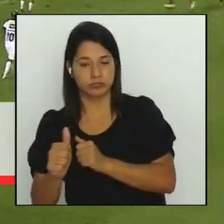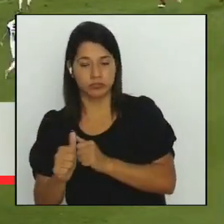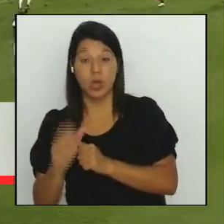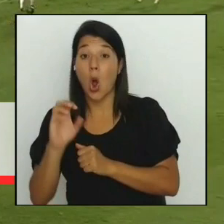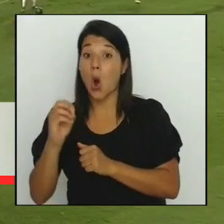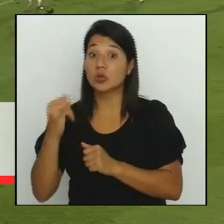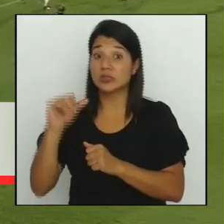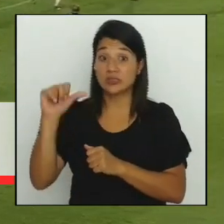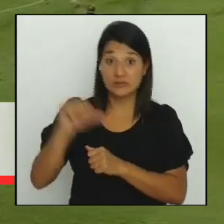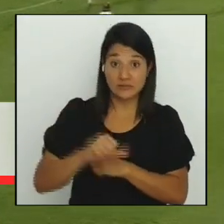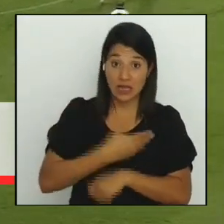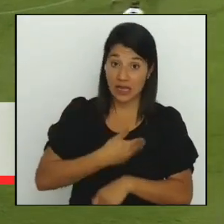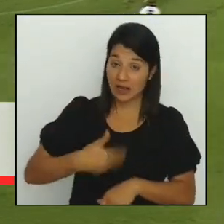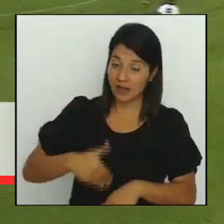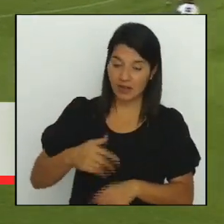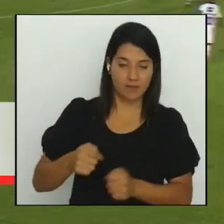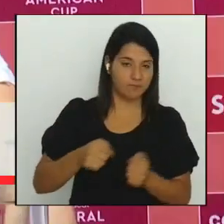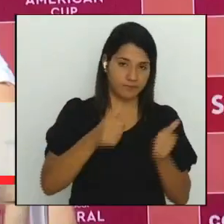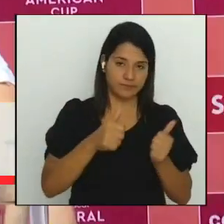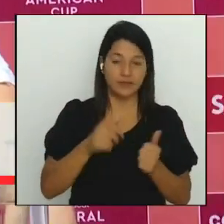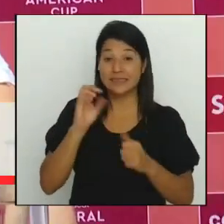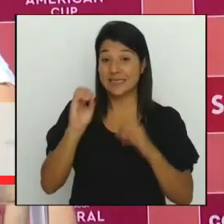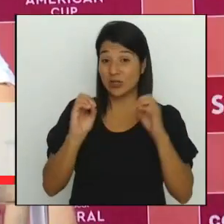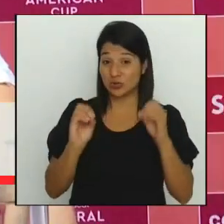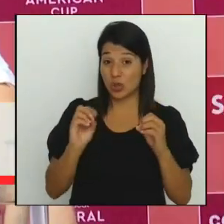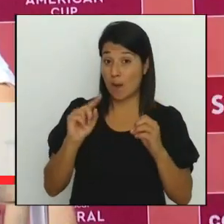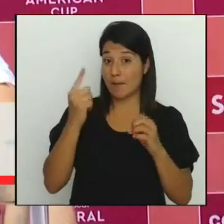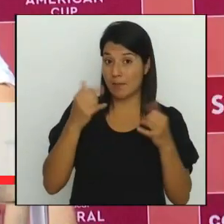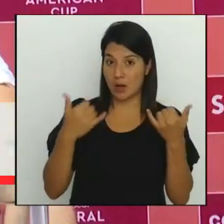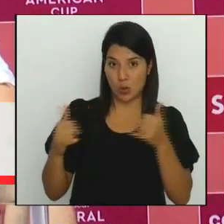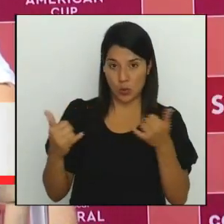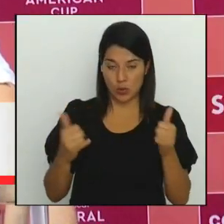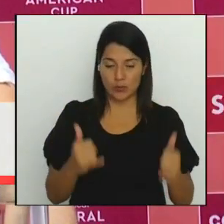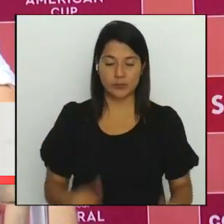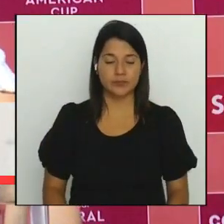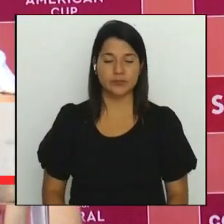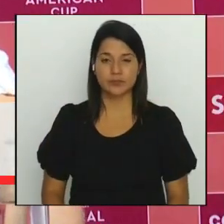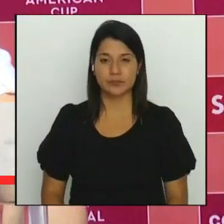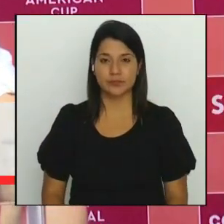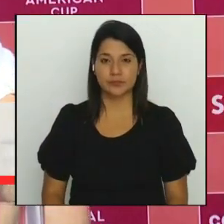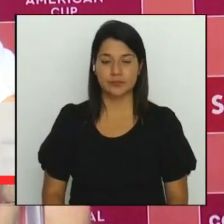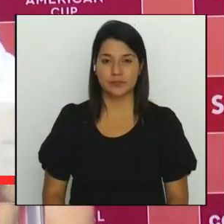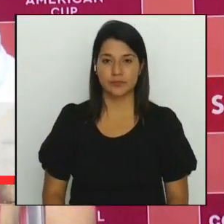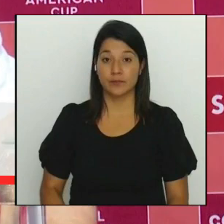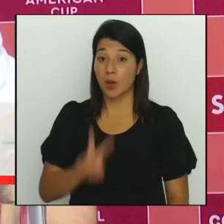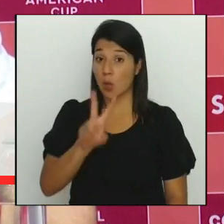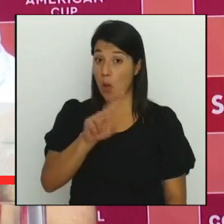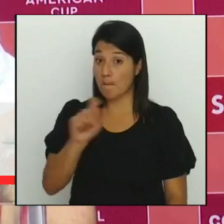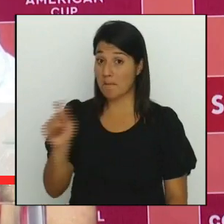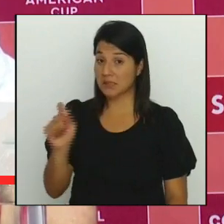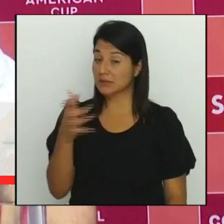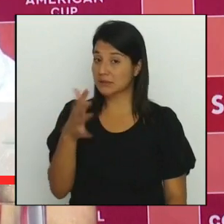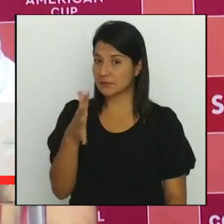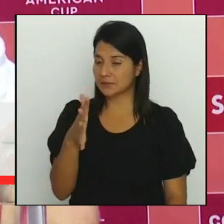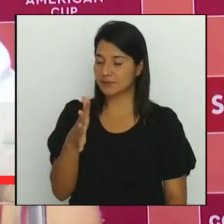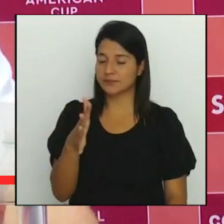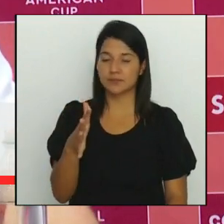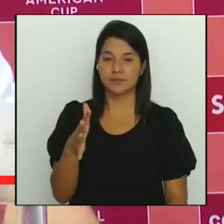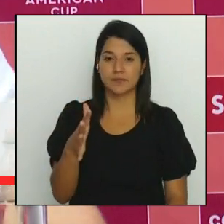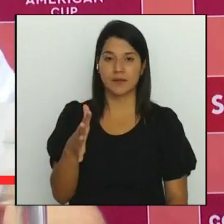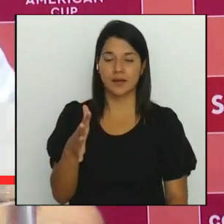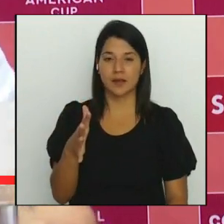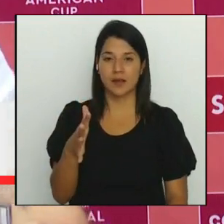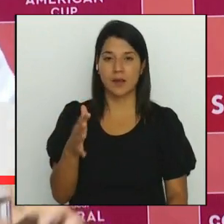afuera cero por cero fue el marcador en la ida son dos meses por ahí de muchísimo